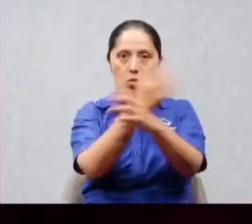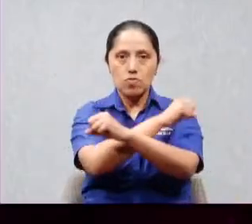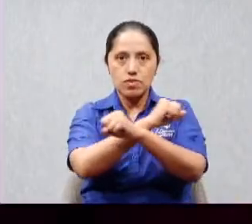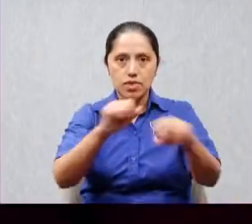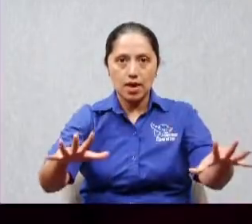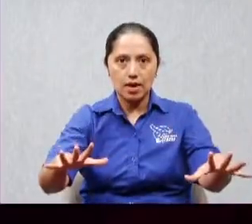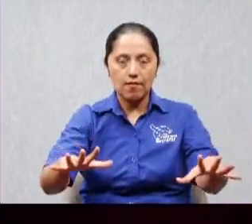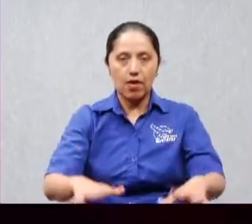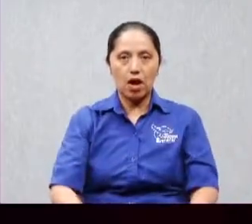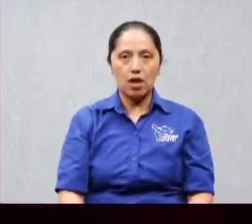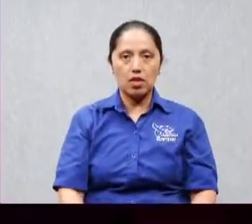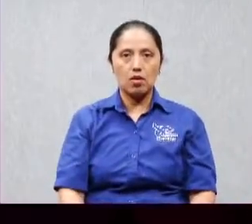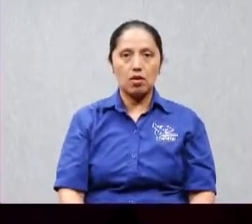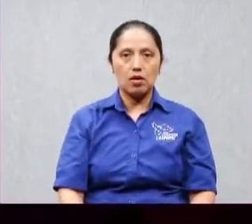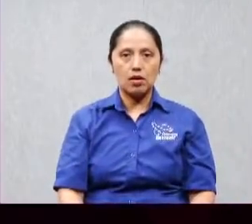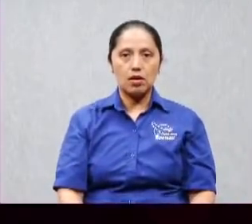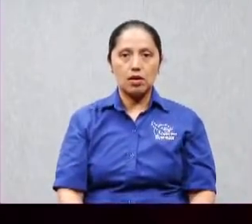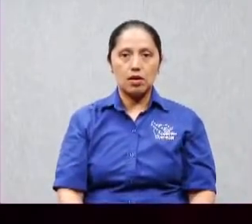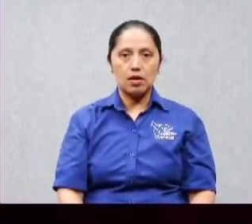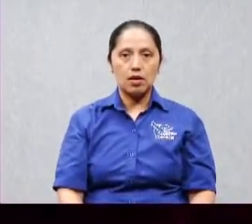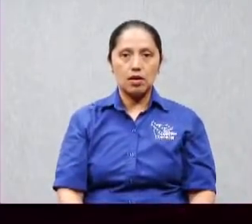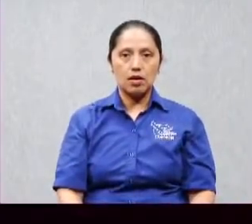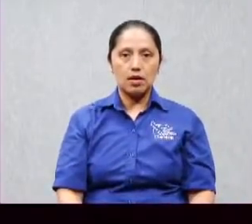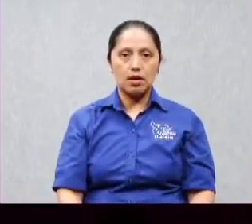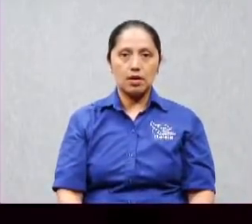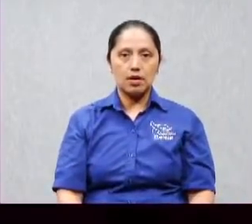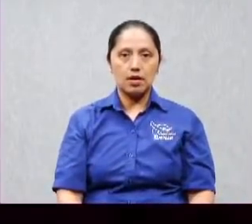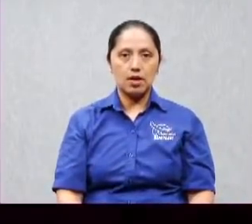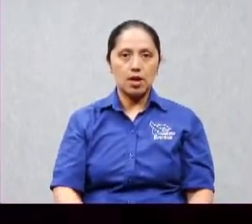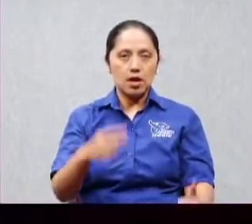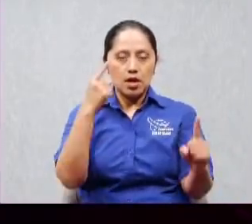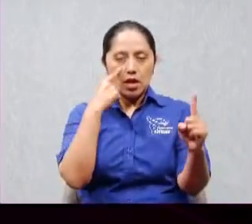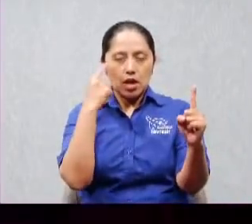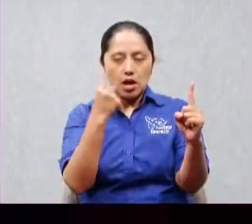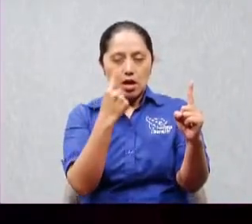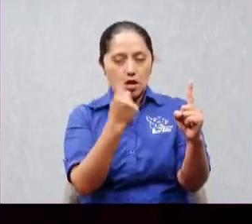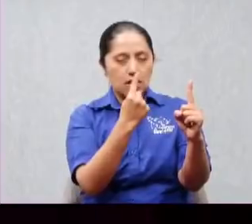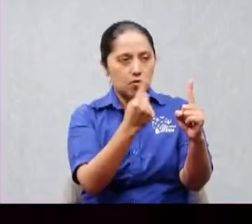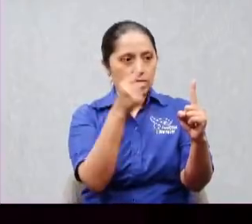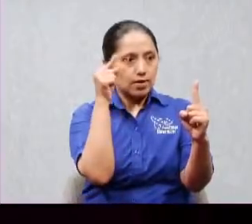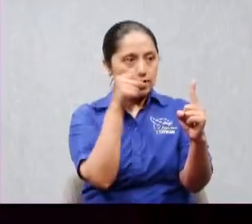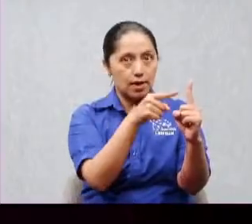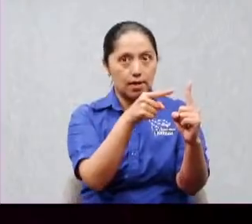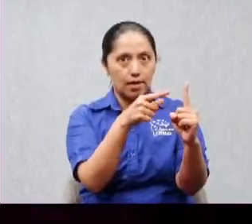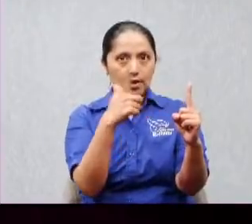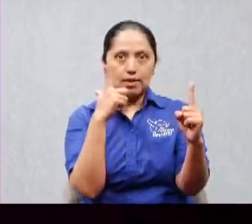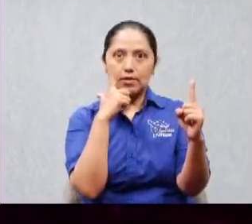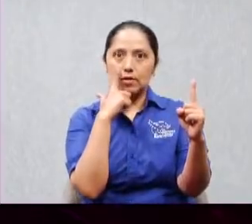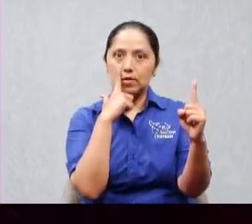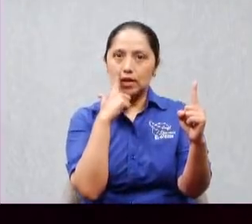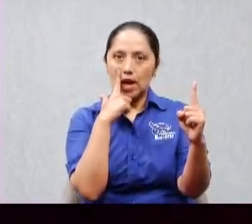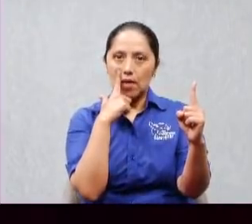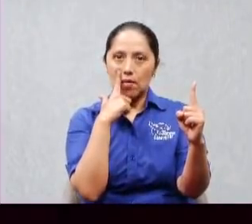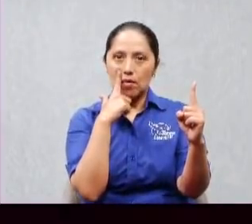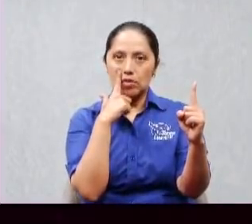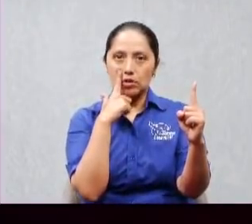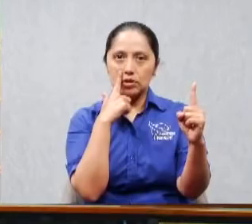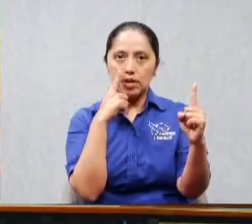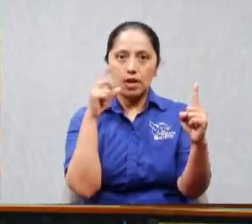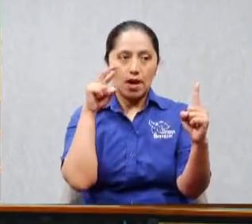localizamos jefes vamos a estar localizando cómo pensaban esos jefes y cuando sean